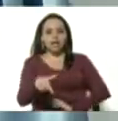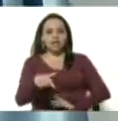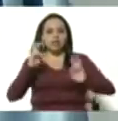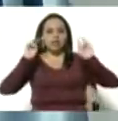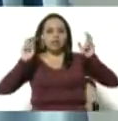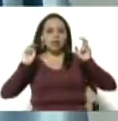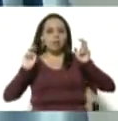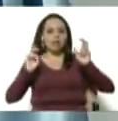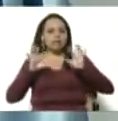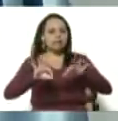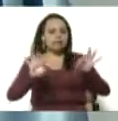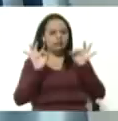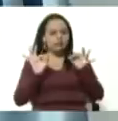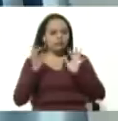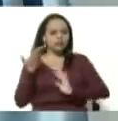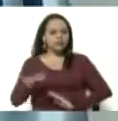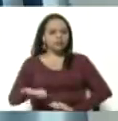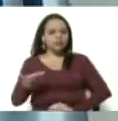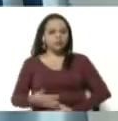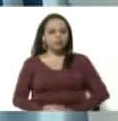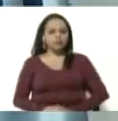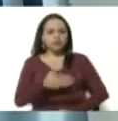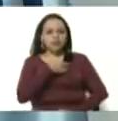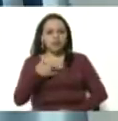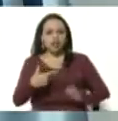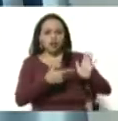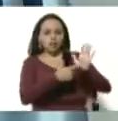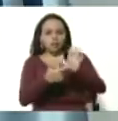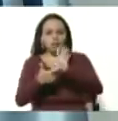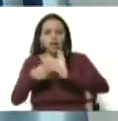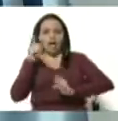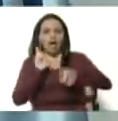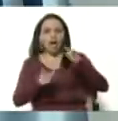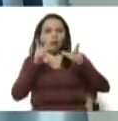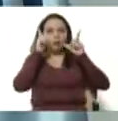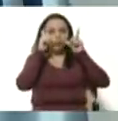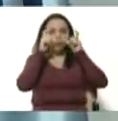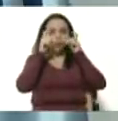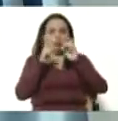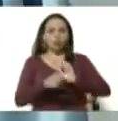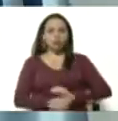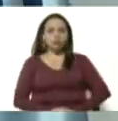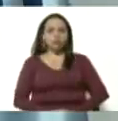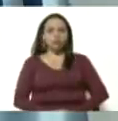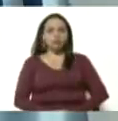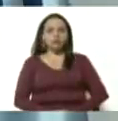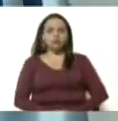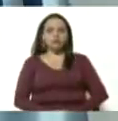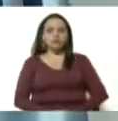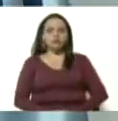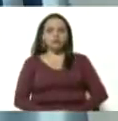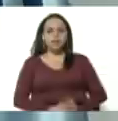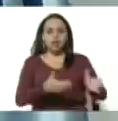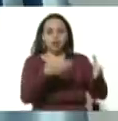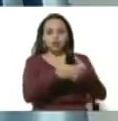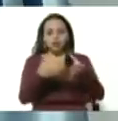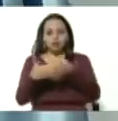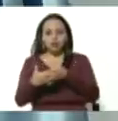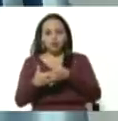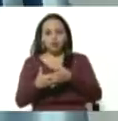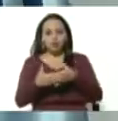delicada. Quiero inclusive mostrar alguna fotografía. Nos referimos a grupos de delincuencia